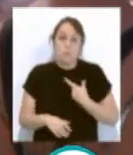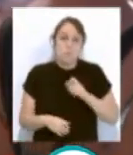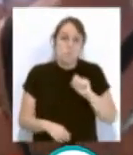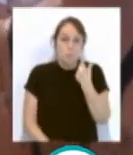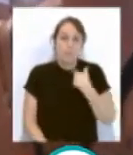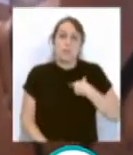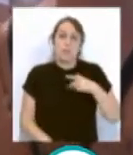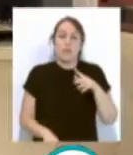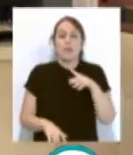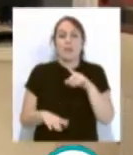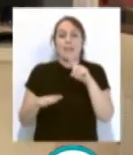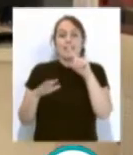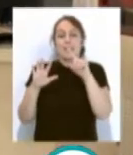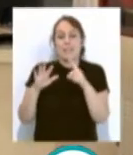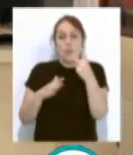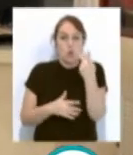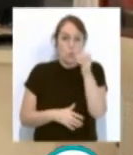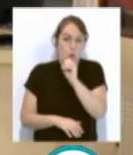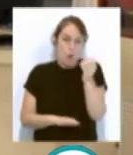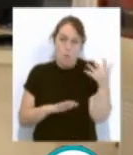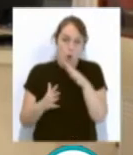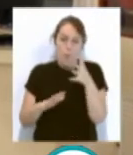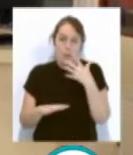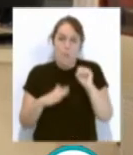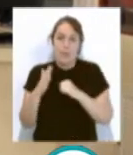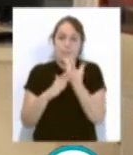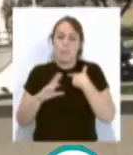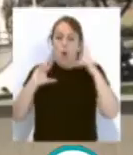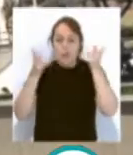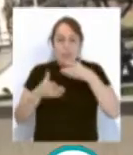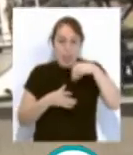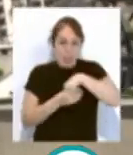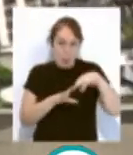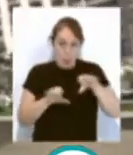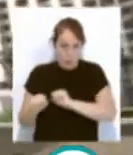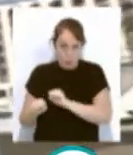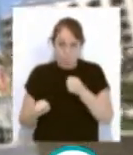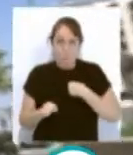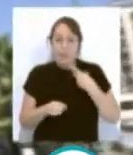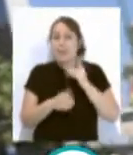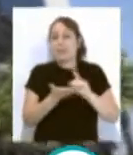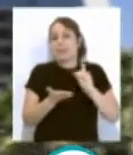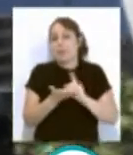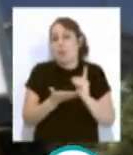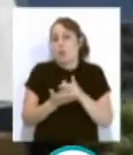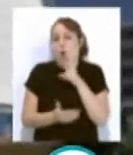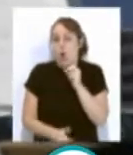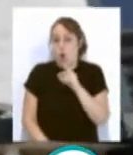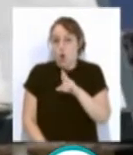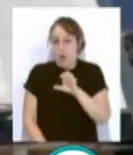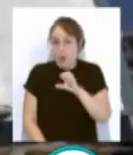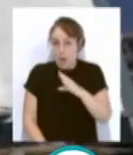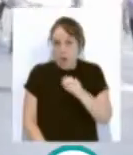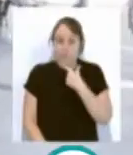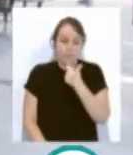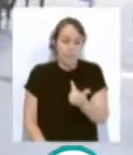al 62% en sus establecimientos hoteleros. Los datos de la Federación Provincial de Empresarios de Hostelería indican que